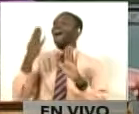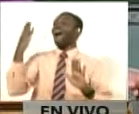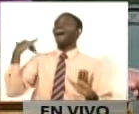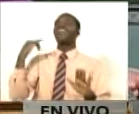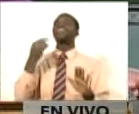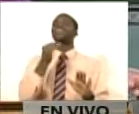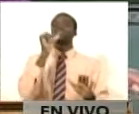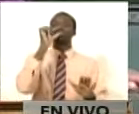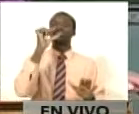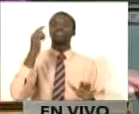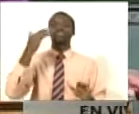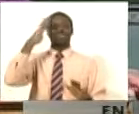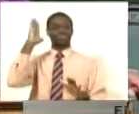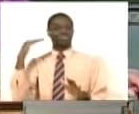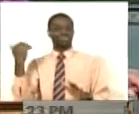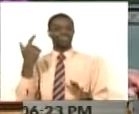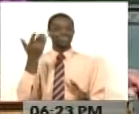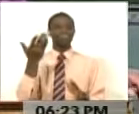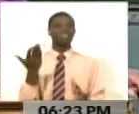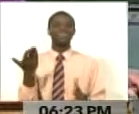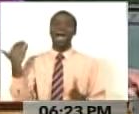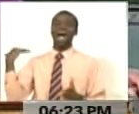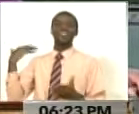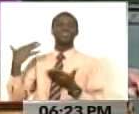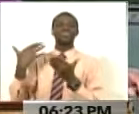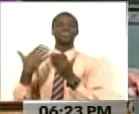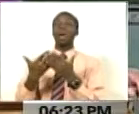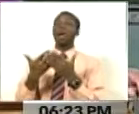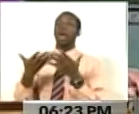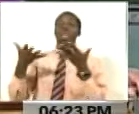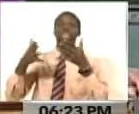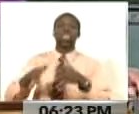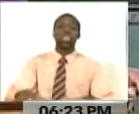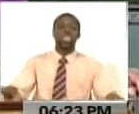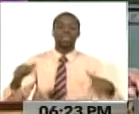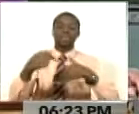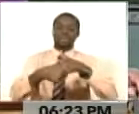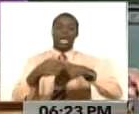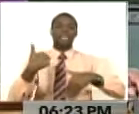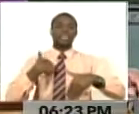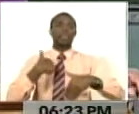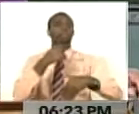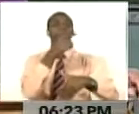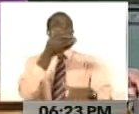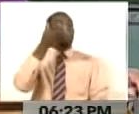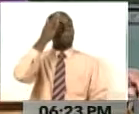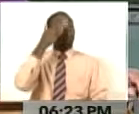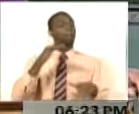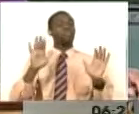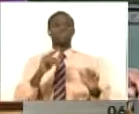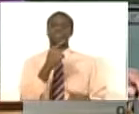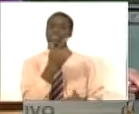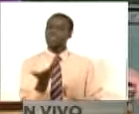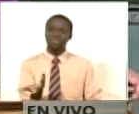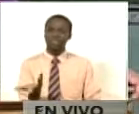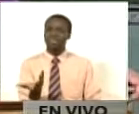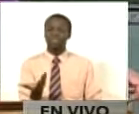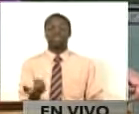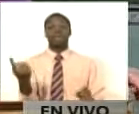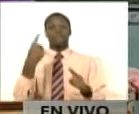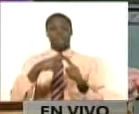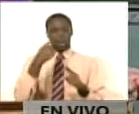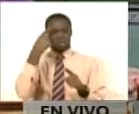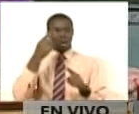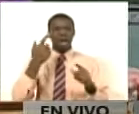nacionalista y progresista de la década Kirchner. Yo me pregunto también si no corresponde pasearnos